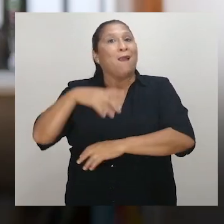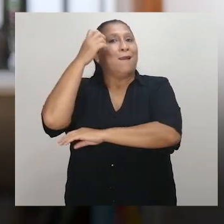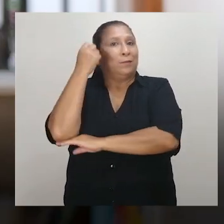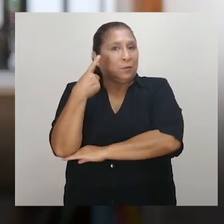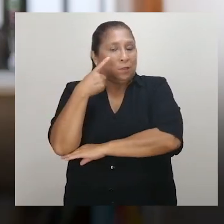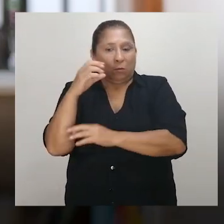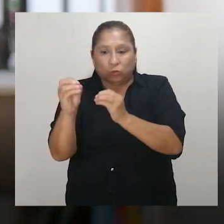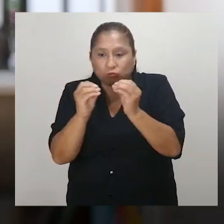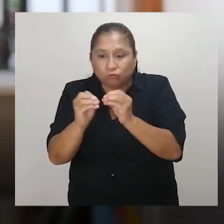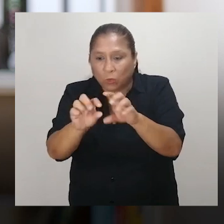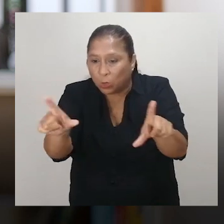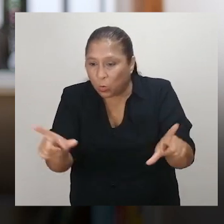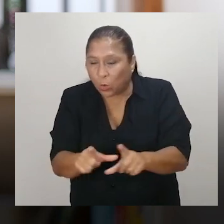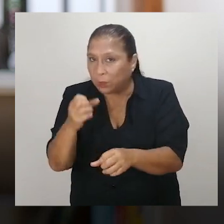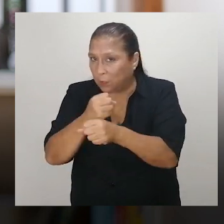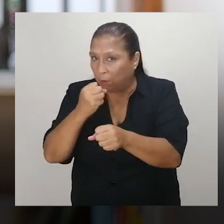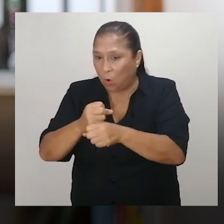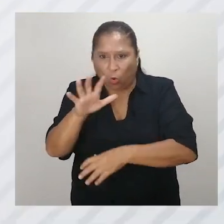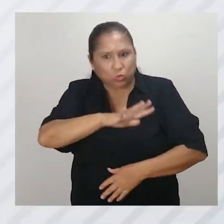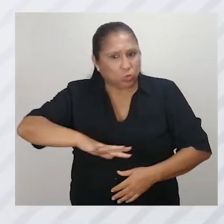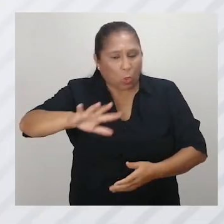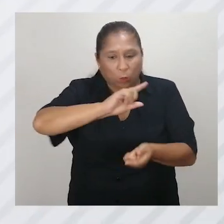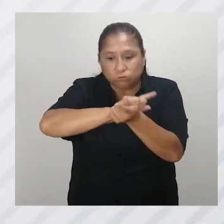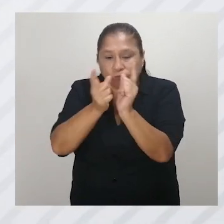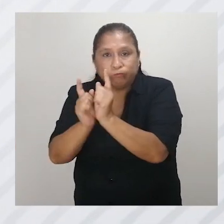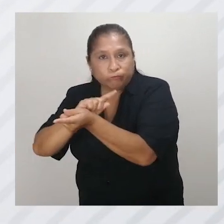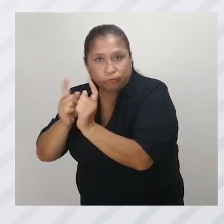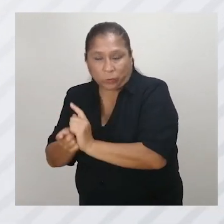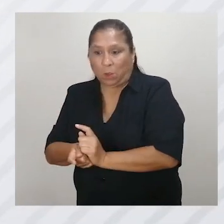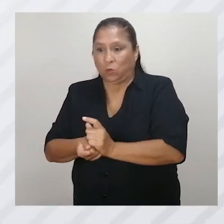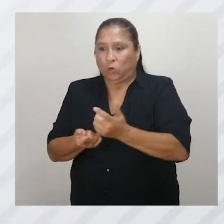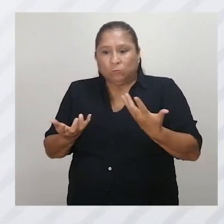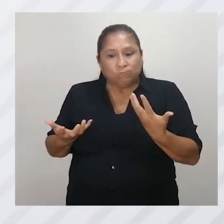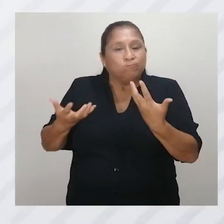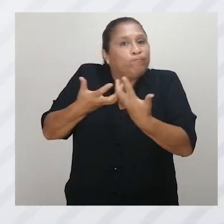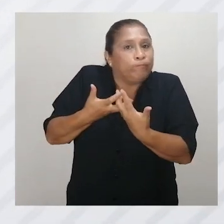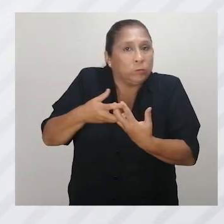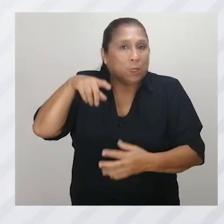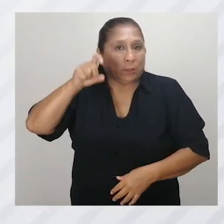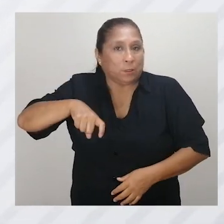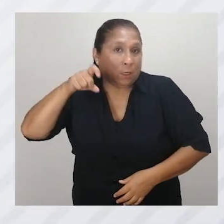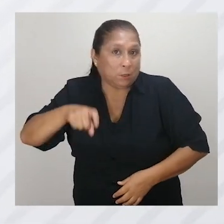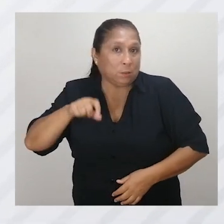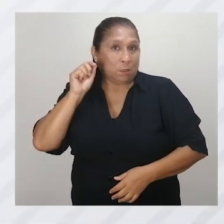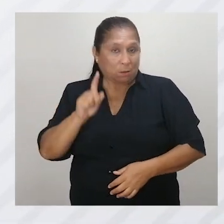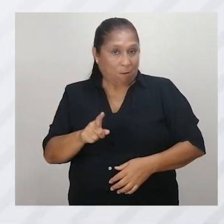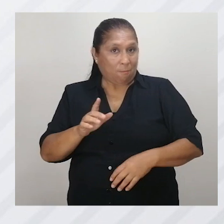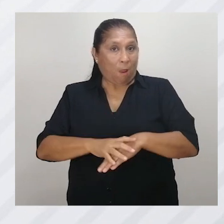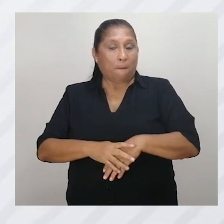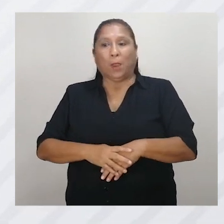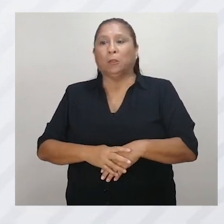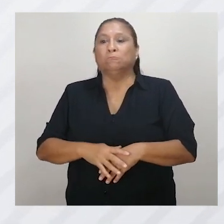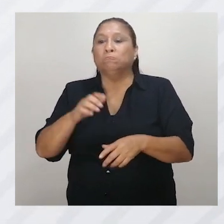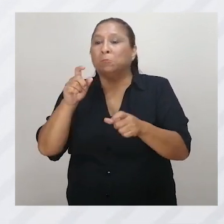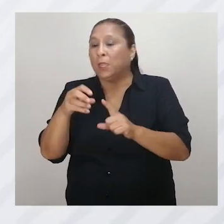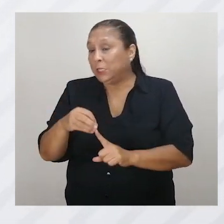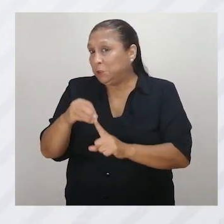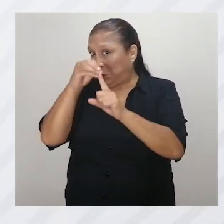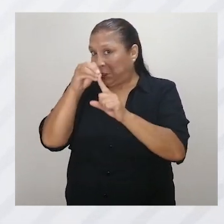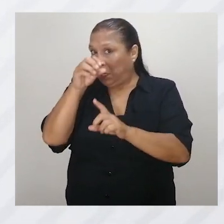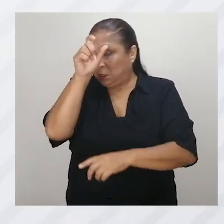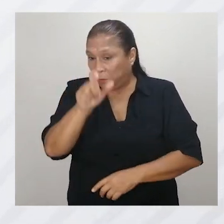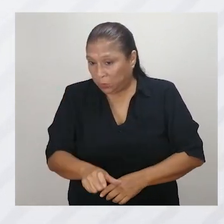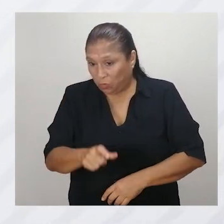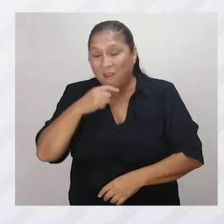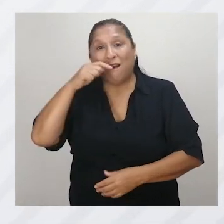Entendemos por ajustes razonables a todas aquellas modificaciones y adaptaciones necesarias y adecuadas requeridas en casos particulares,